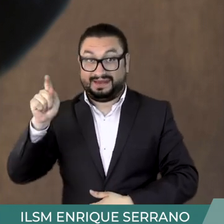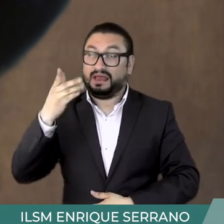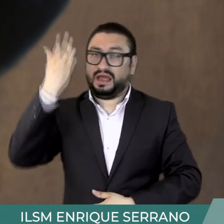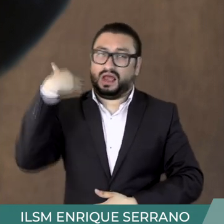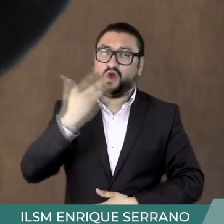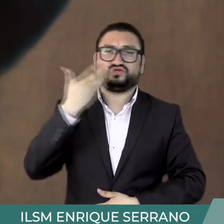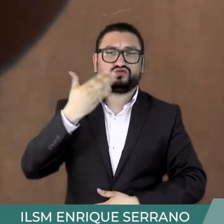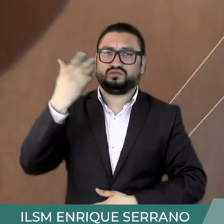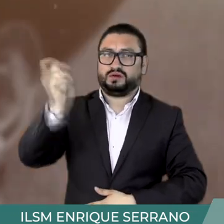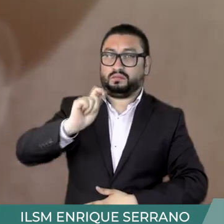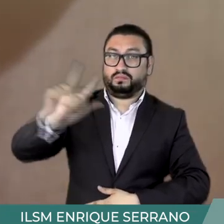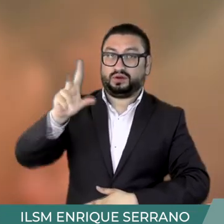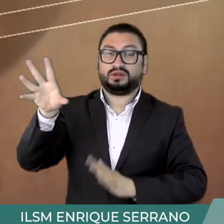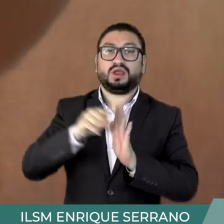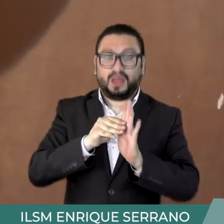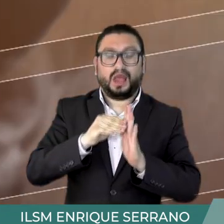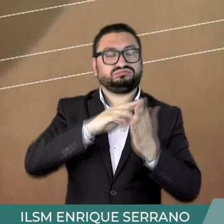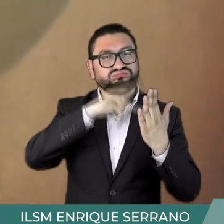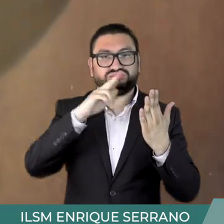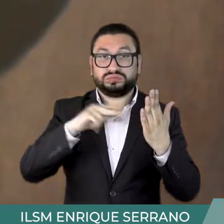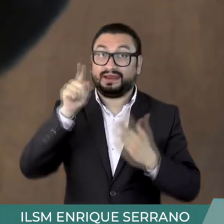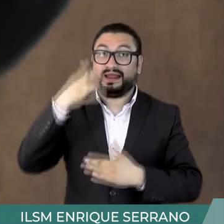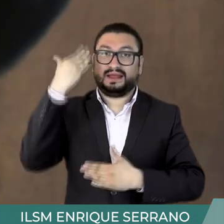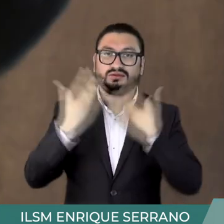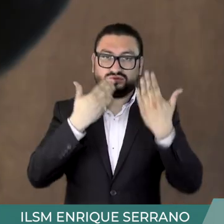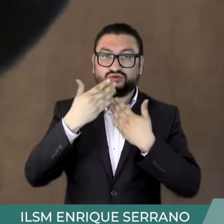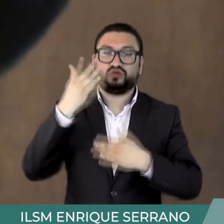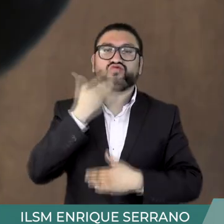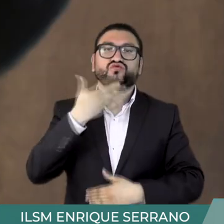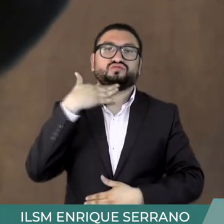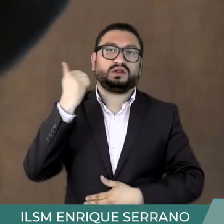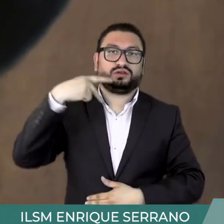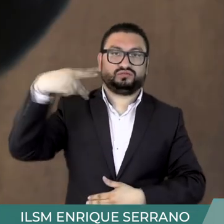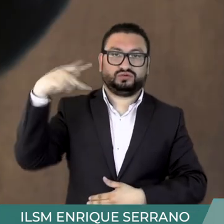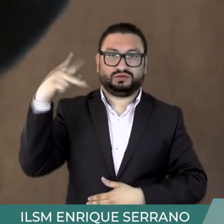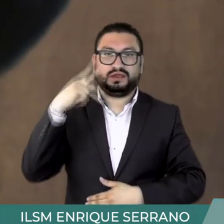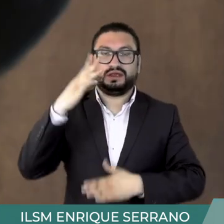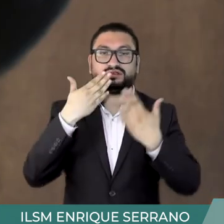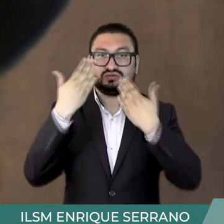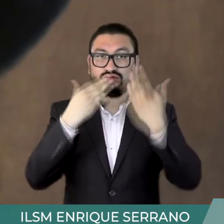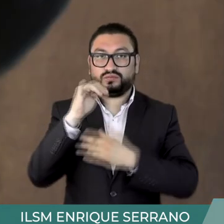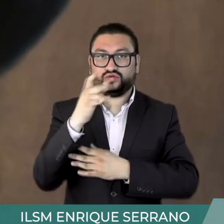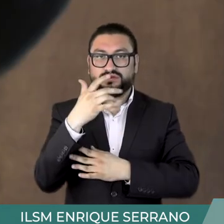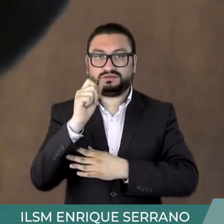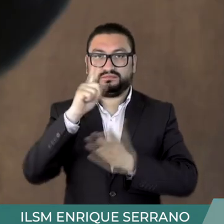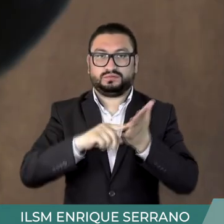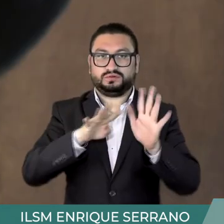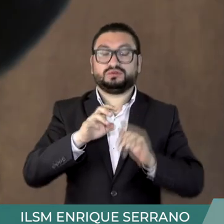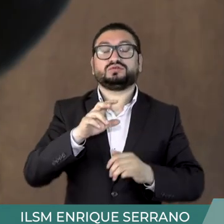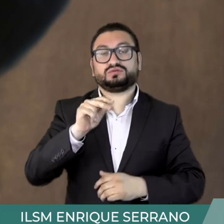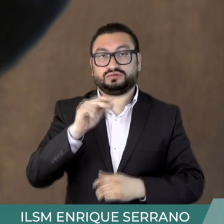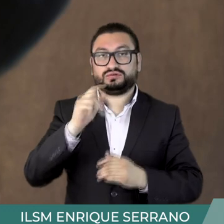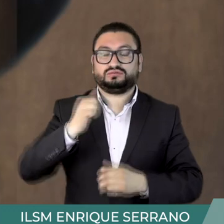un referente artístico importante en el arte alemán cuando él estaba estudiando en la Real Academia de Bellas Artes de Múnich, en la década de los